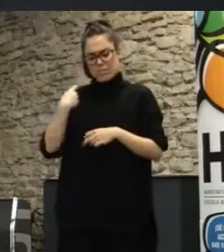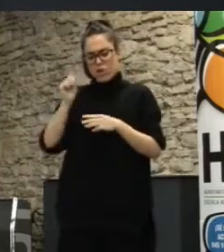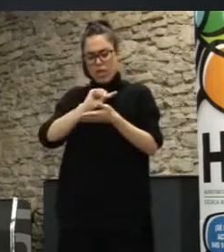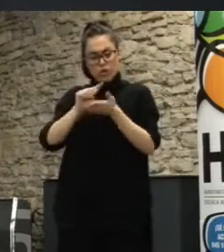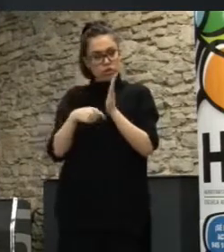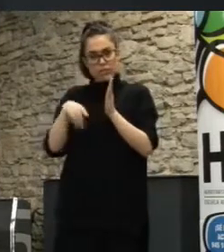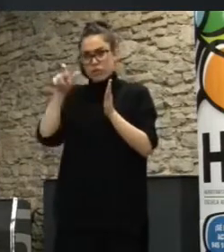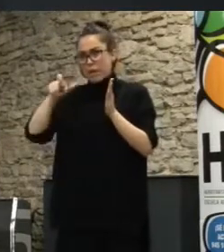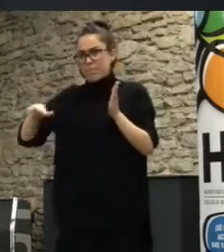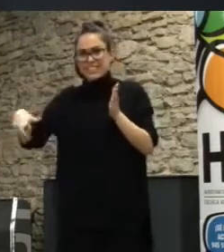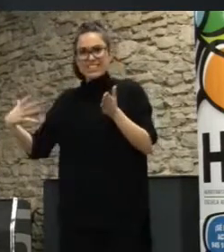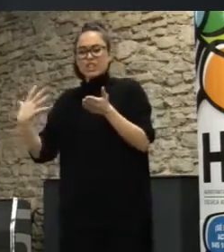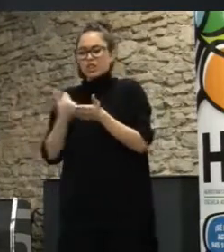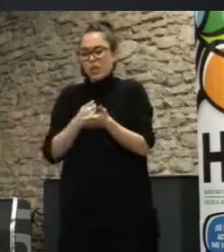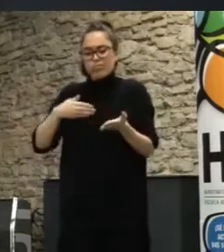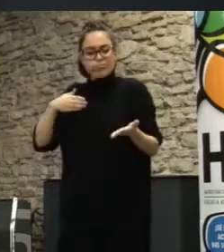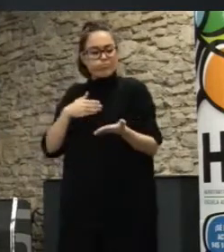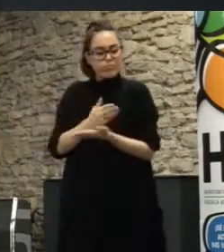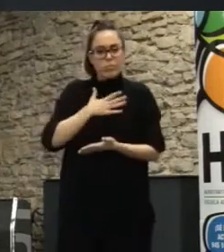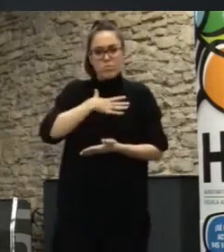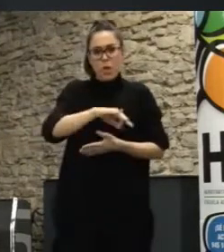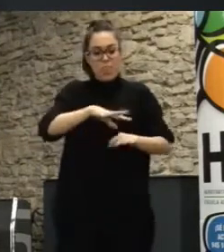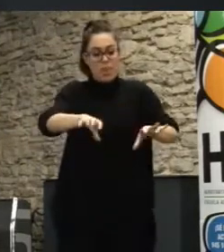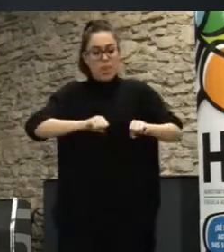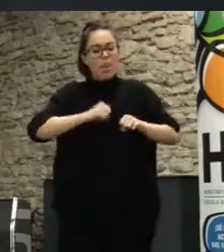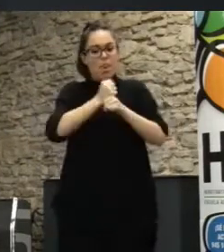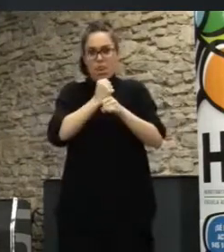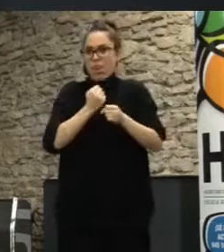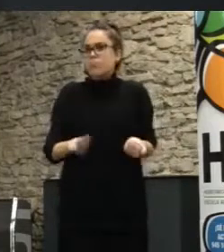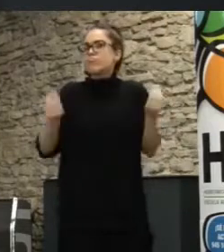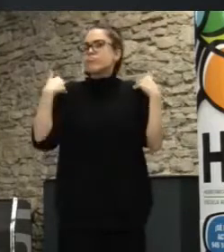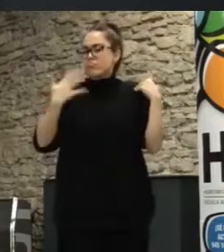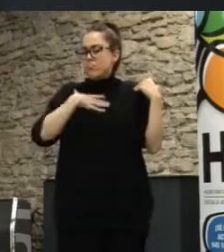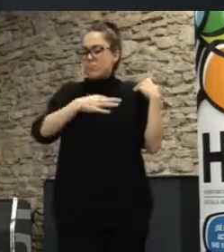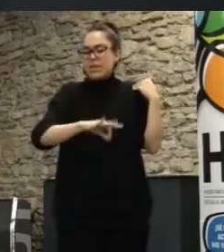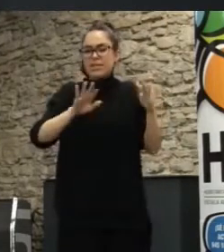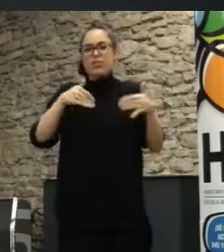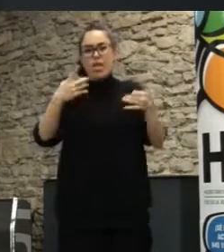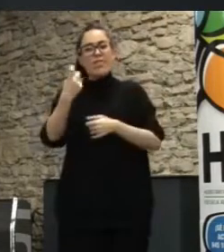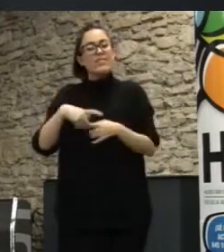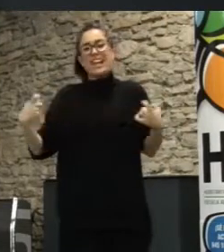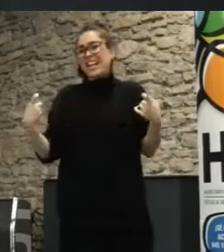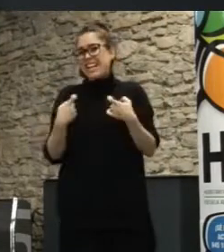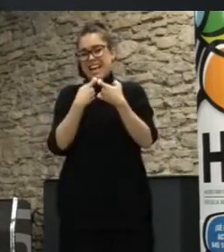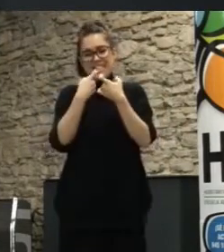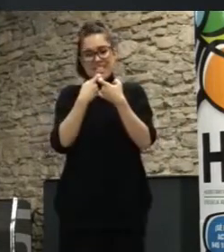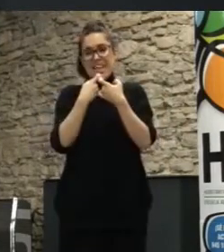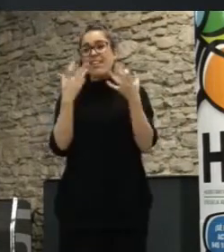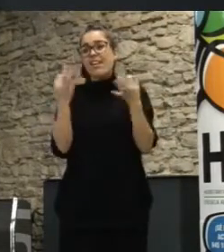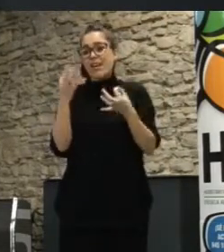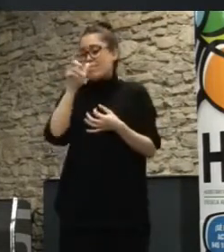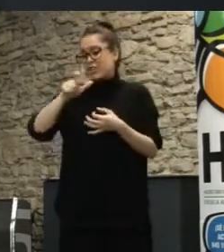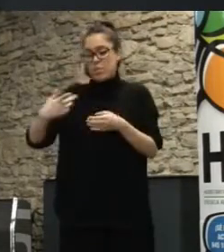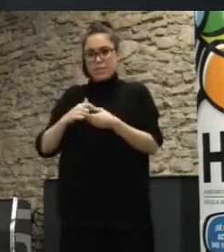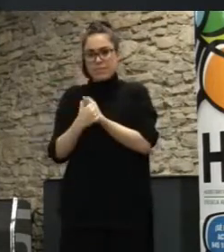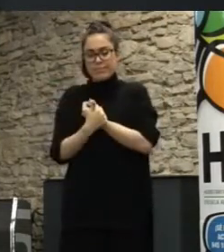accesibles para la ciudadanía o que hay cosas que hay una intervención pública para garantizar una base de la participación es decir